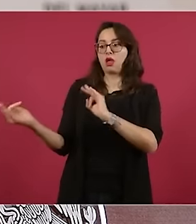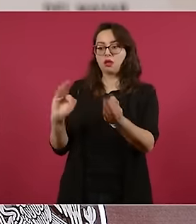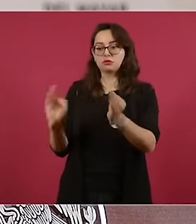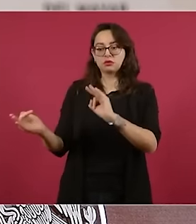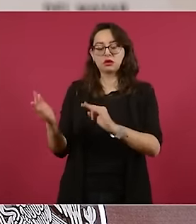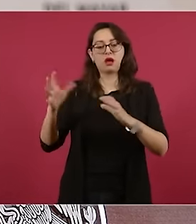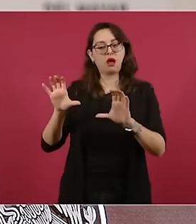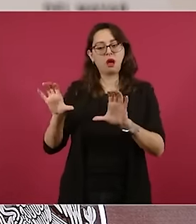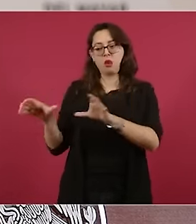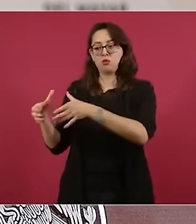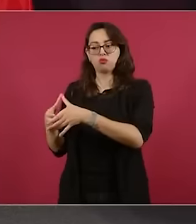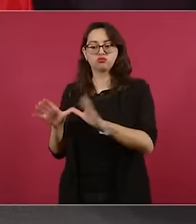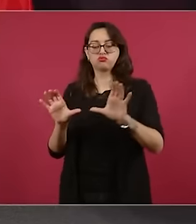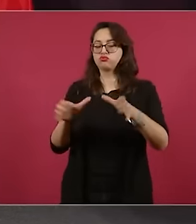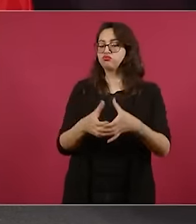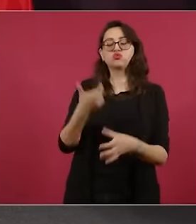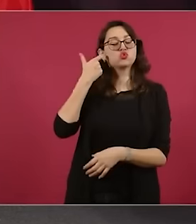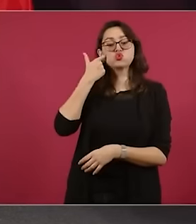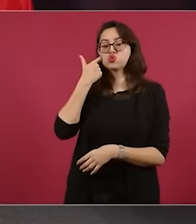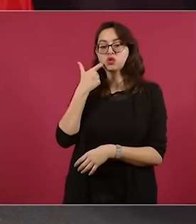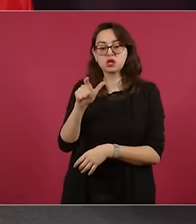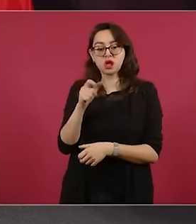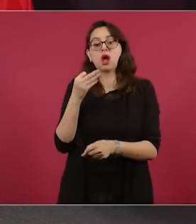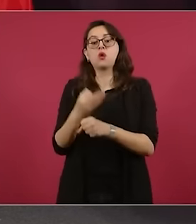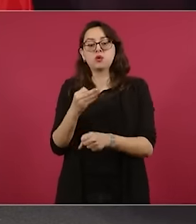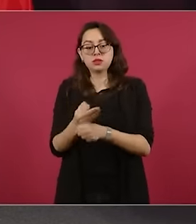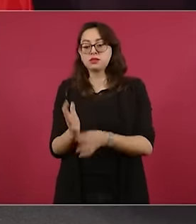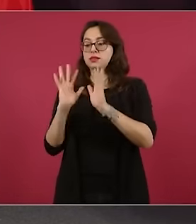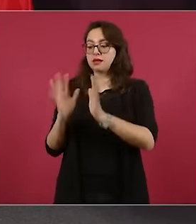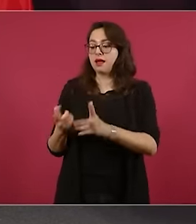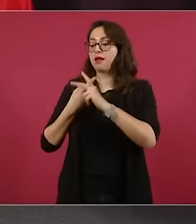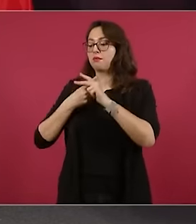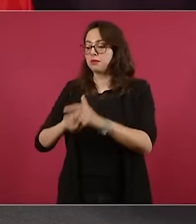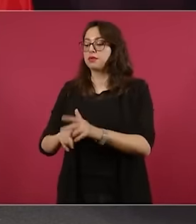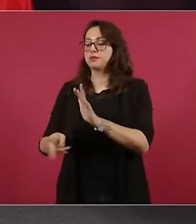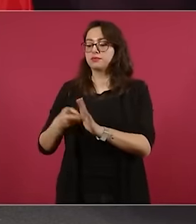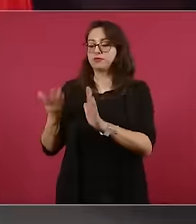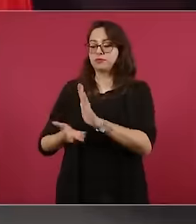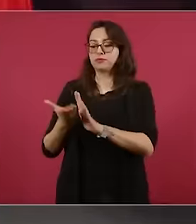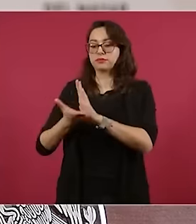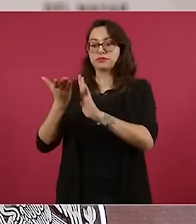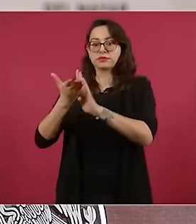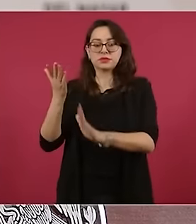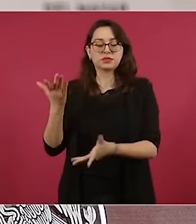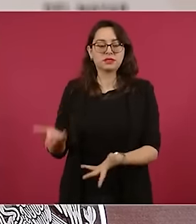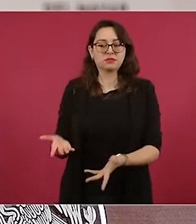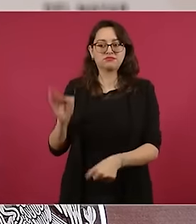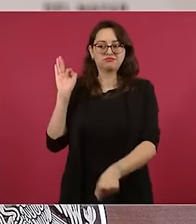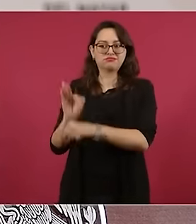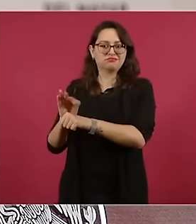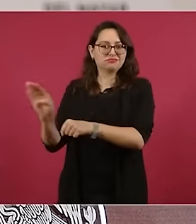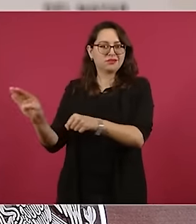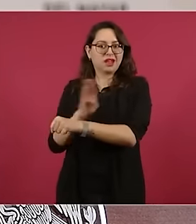de Martínez de la Torre y Mizantla, Veracruz, se lleva a cabo el proyecto de obras de protección contra inundaciones en beneficio